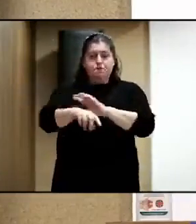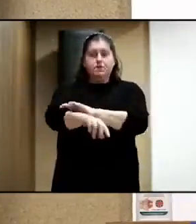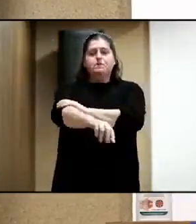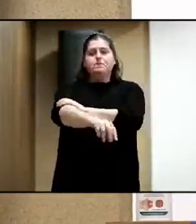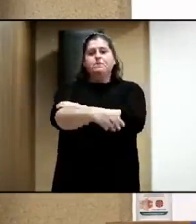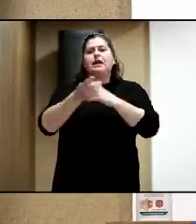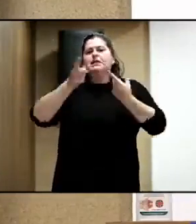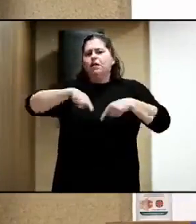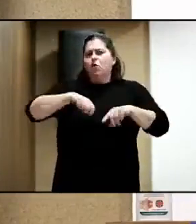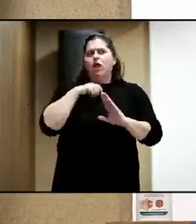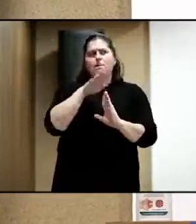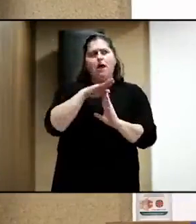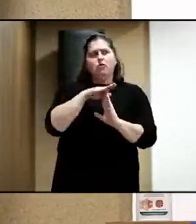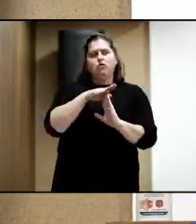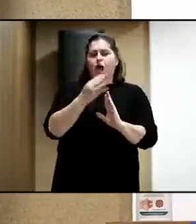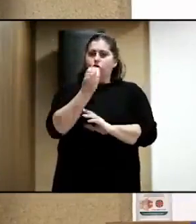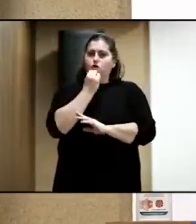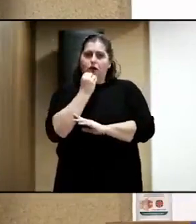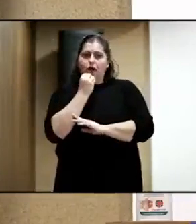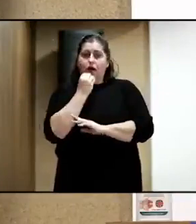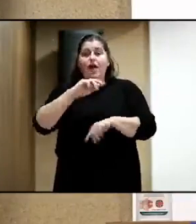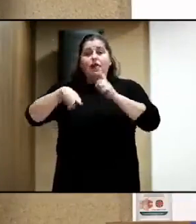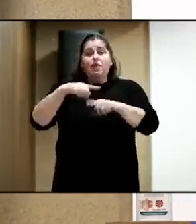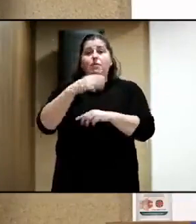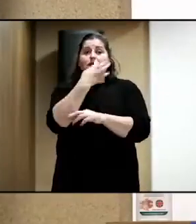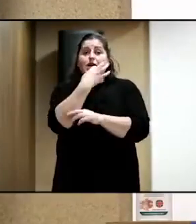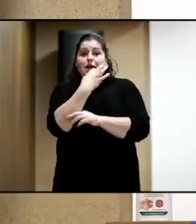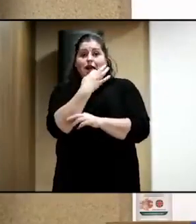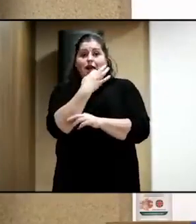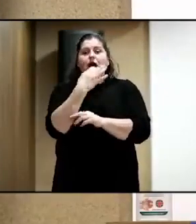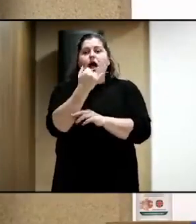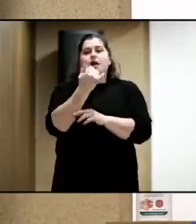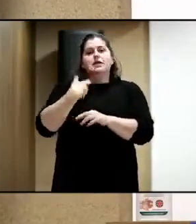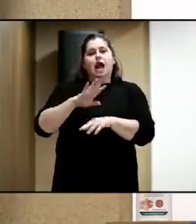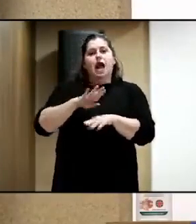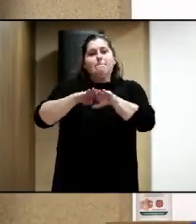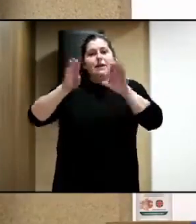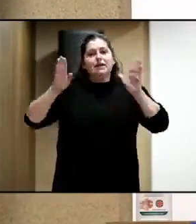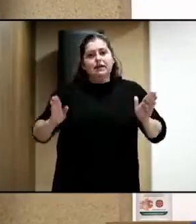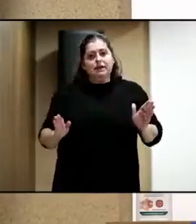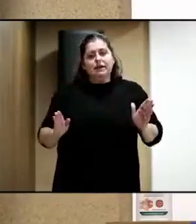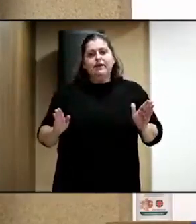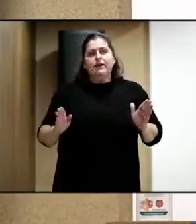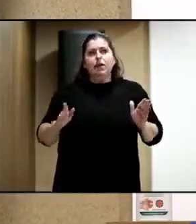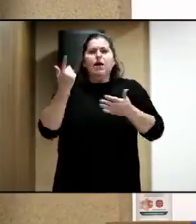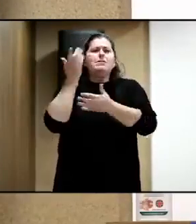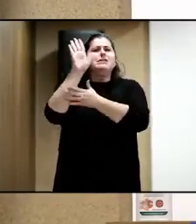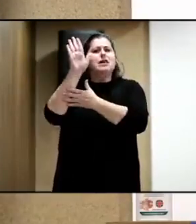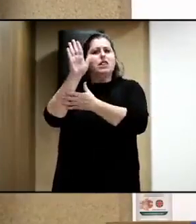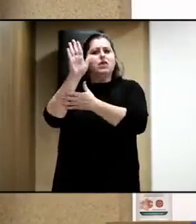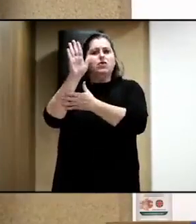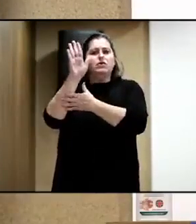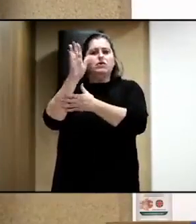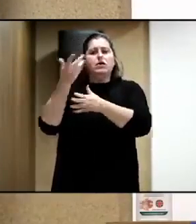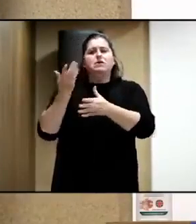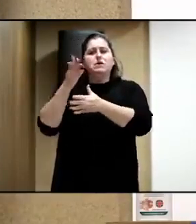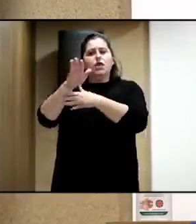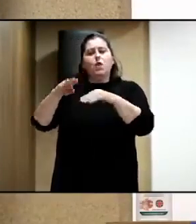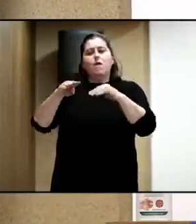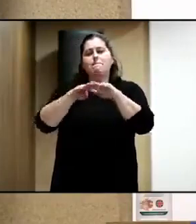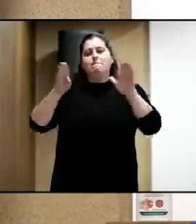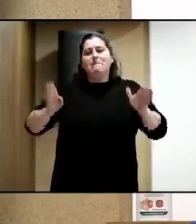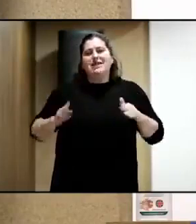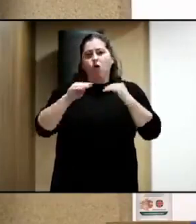Haremos una pausa para el almuerzo y, por la tarde, entraremos ya con la mesa o con la presentación de Igualdad.